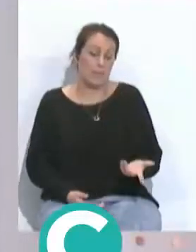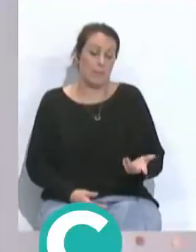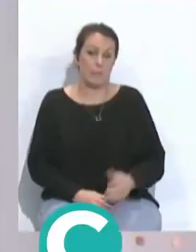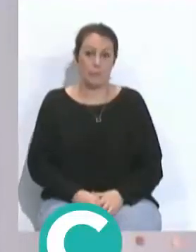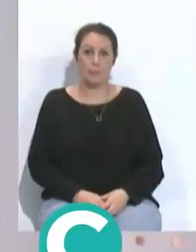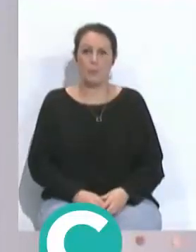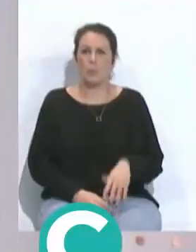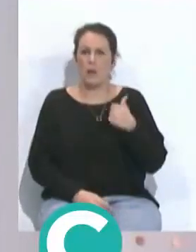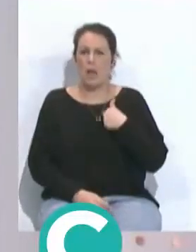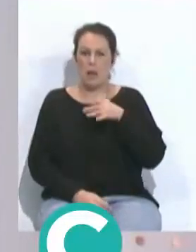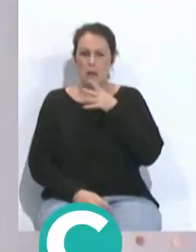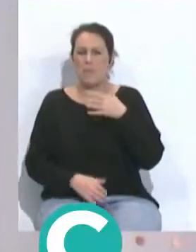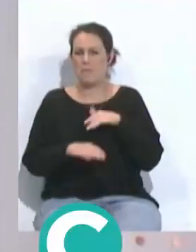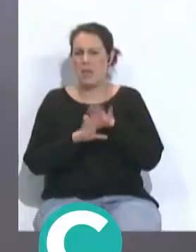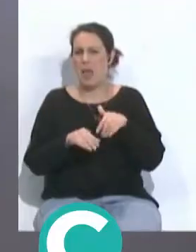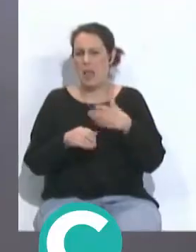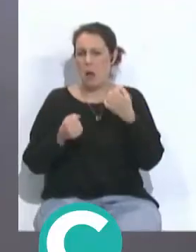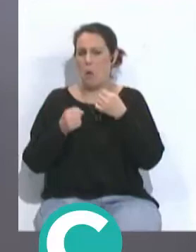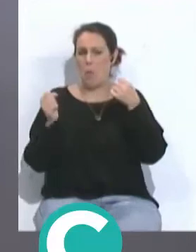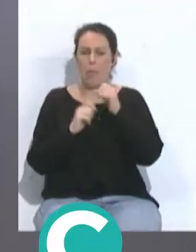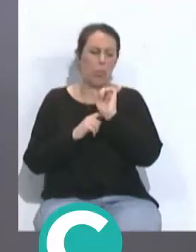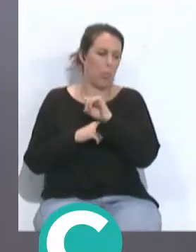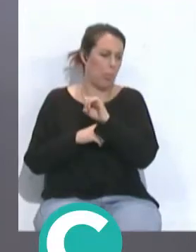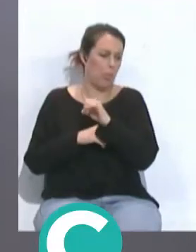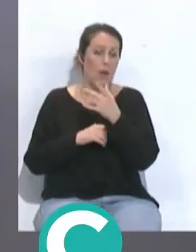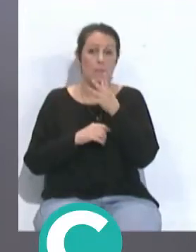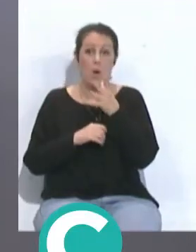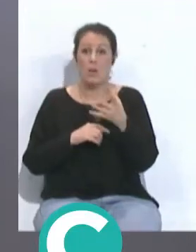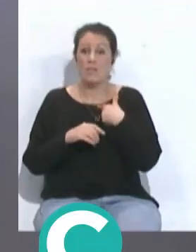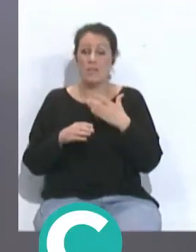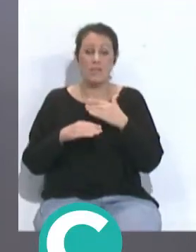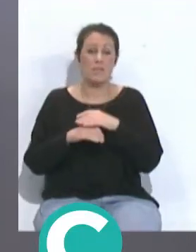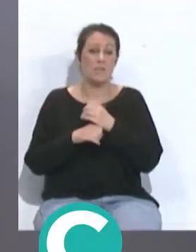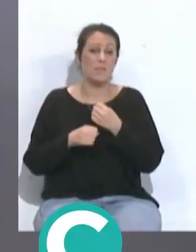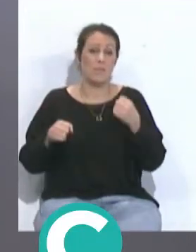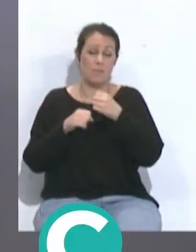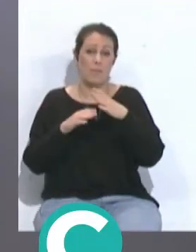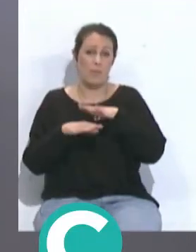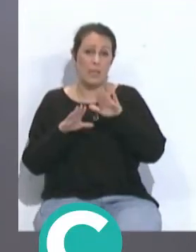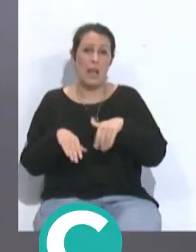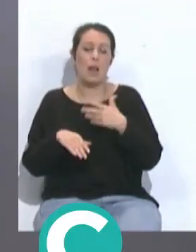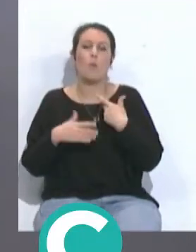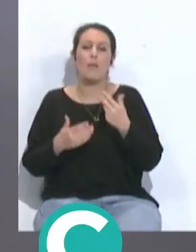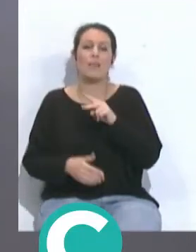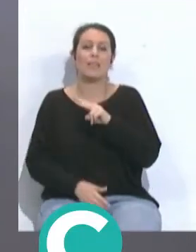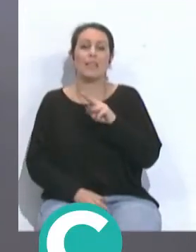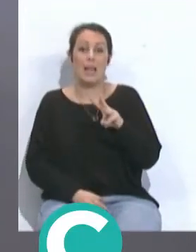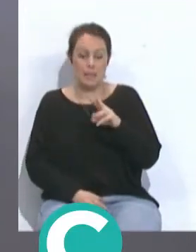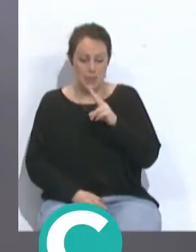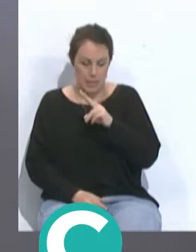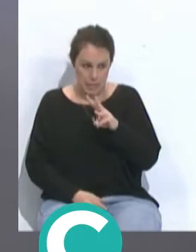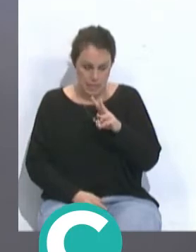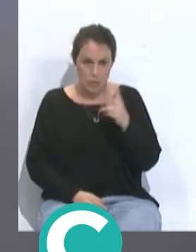no creo que esté muy pendiente ahora mismo a la final de Copa entre otras cosas porque para la final de Copa creo que el 28 de abril 23 de